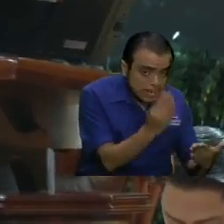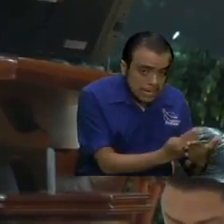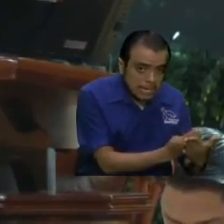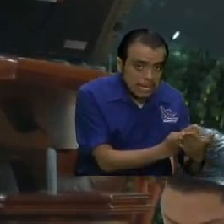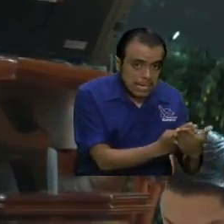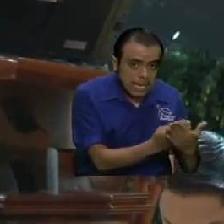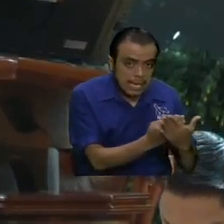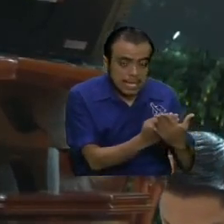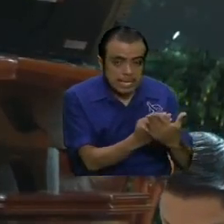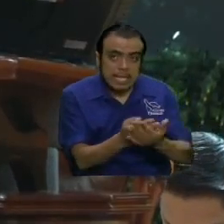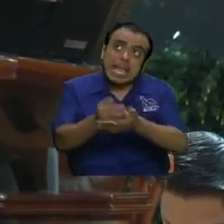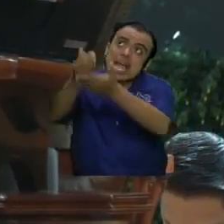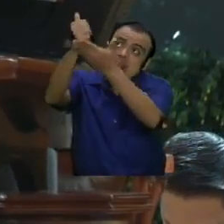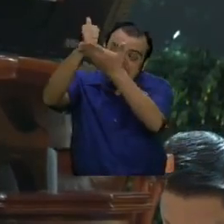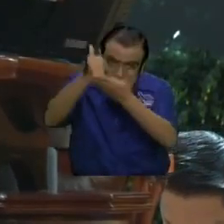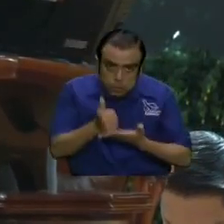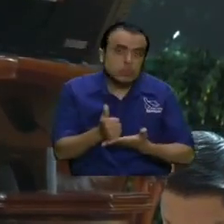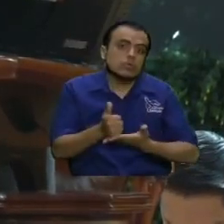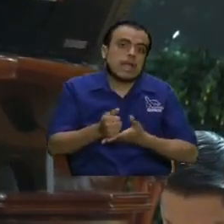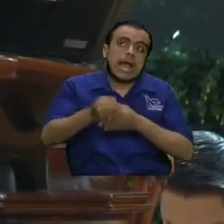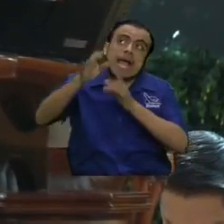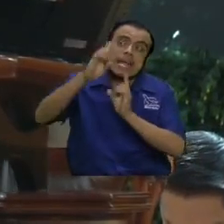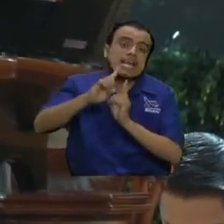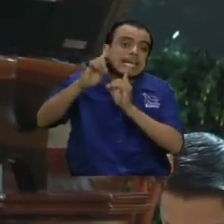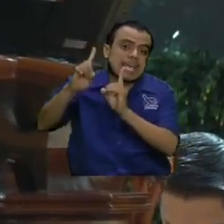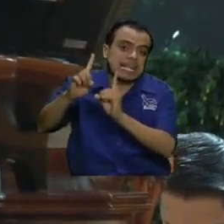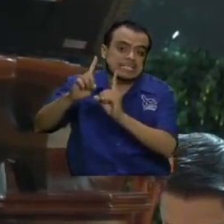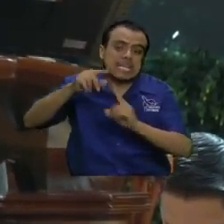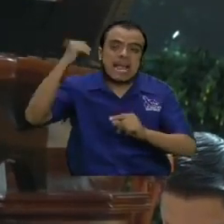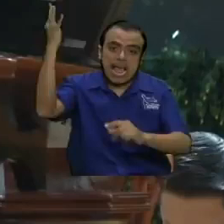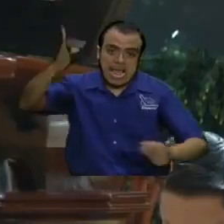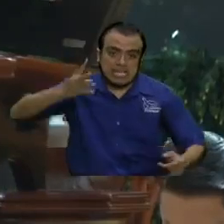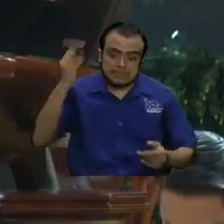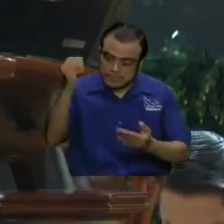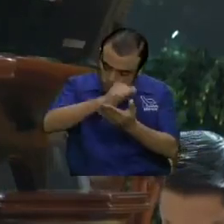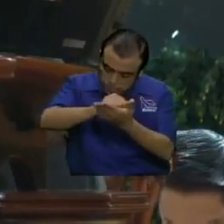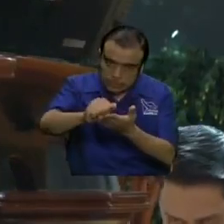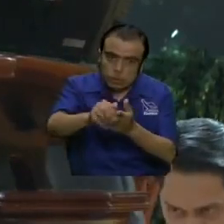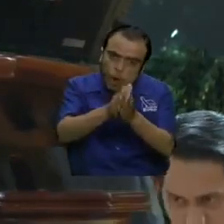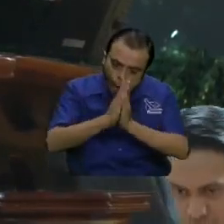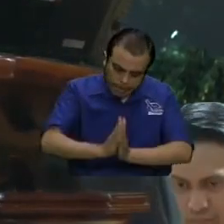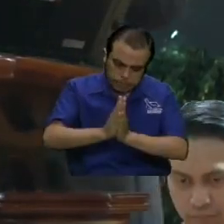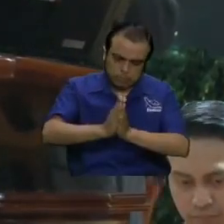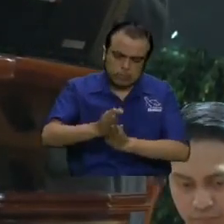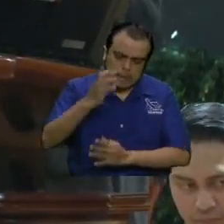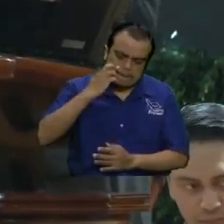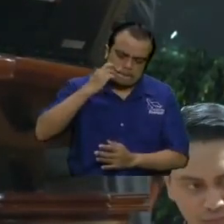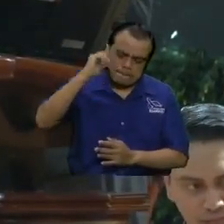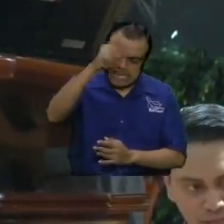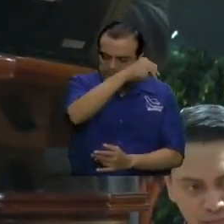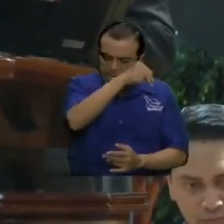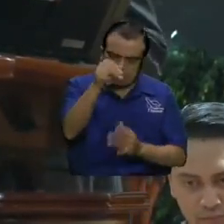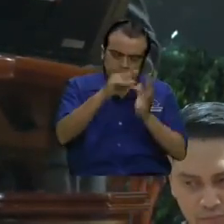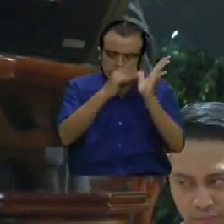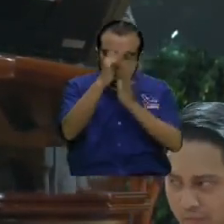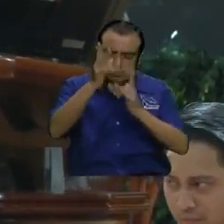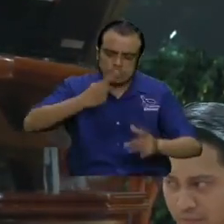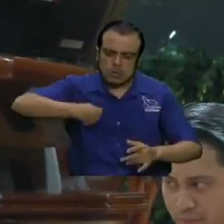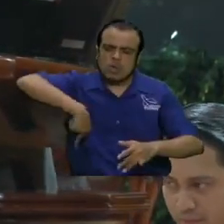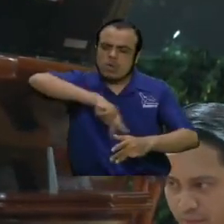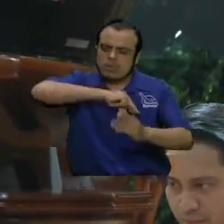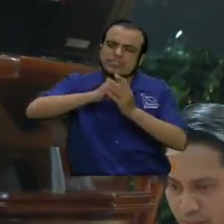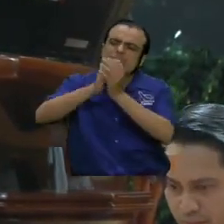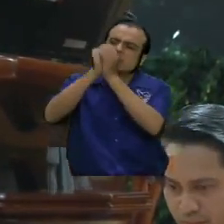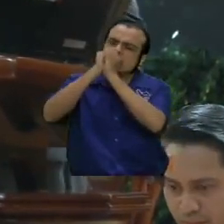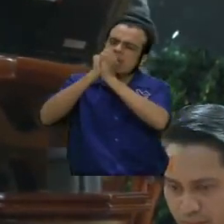venir con la ayuda, guianza y orientación del Espíritu de Dios. Padre, en el nombre de Jesús te suplicamos con